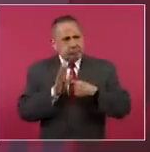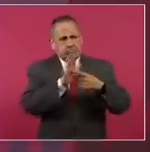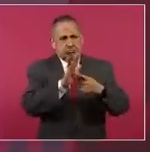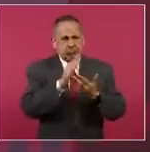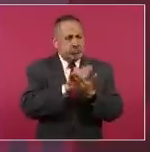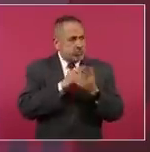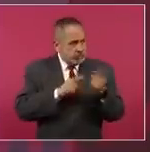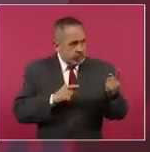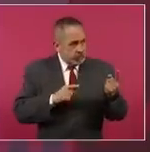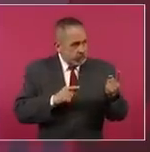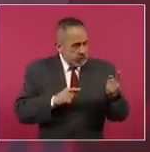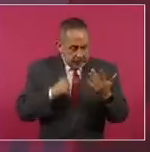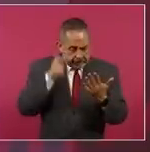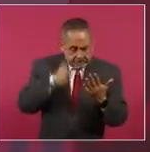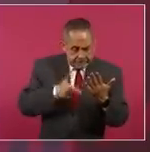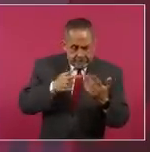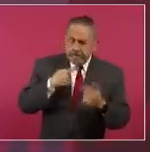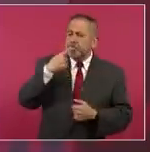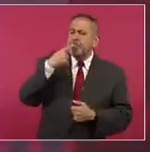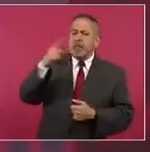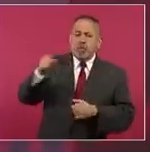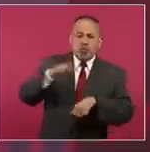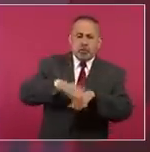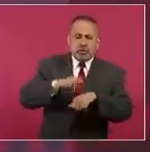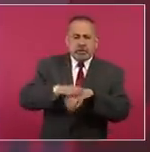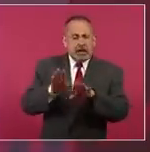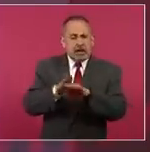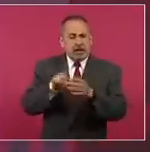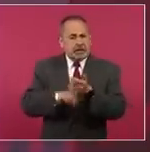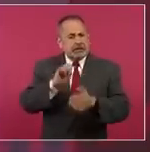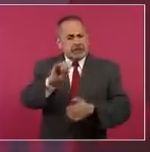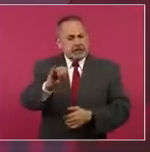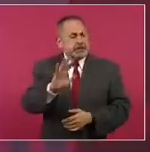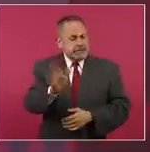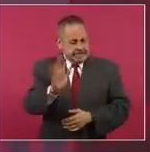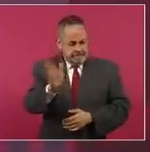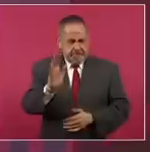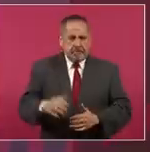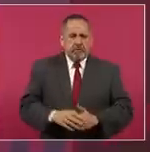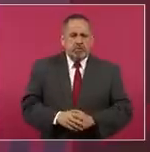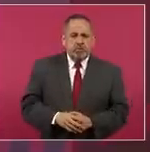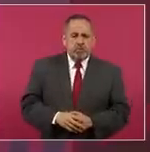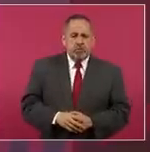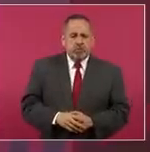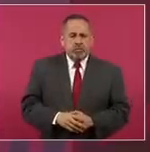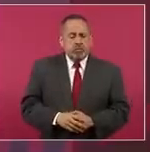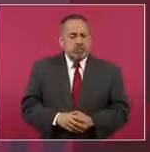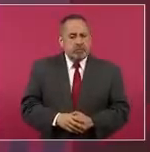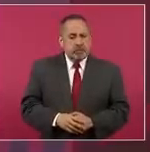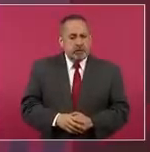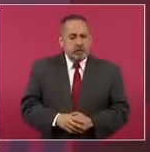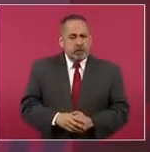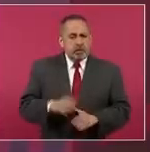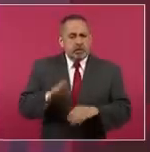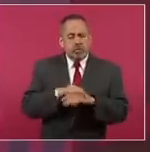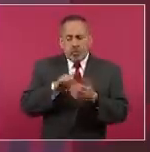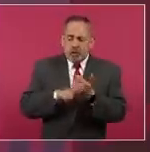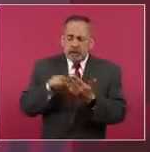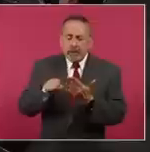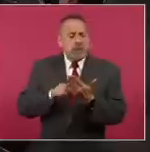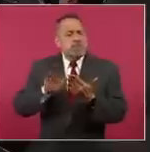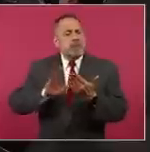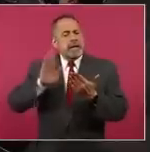denuncia de carácter civil, por un presunto